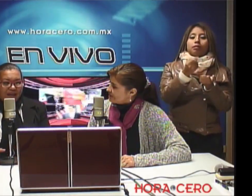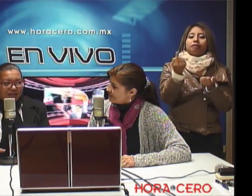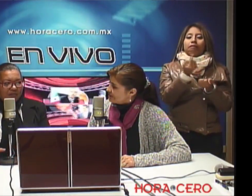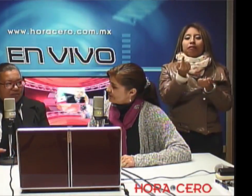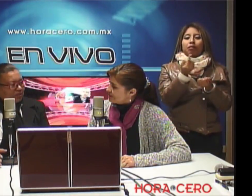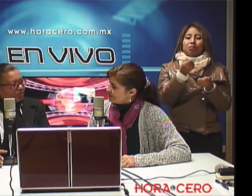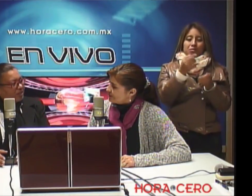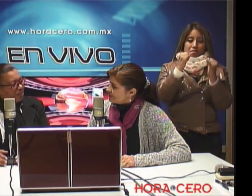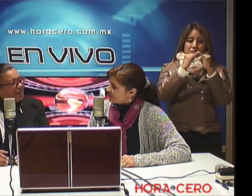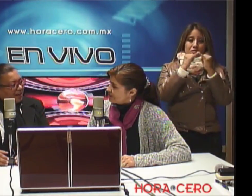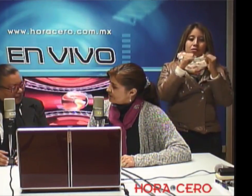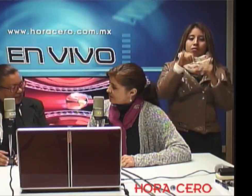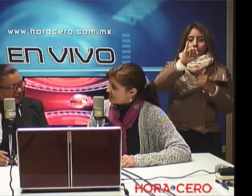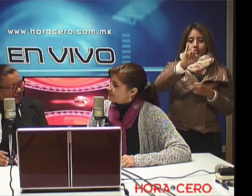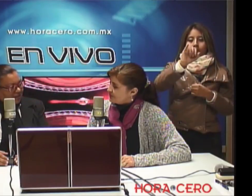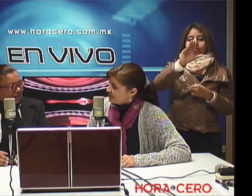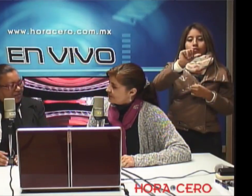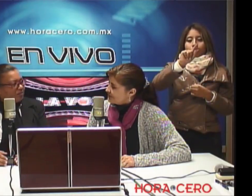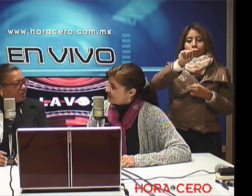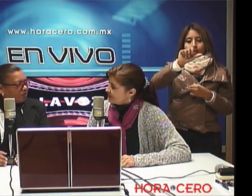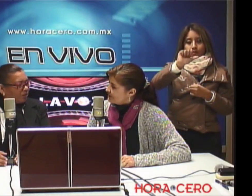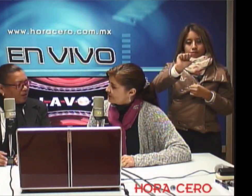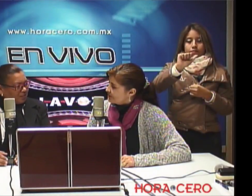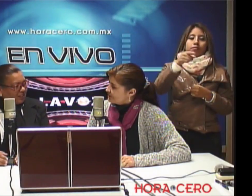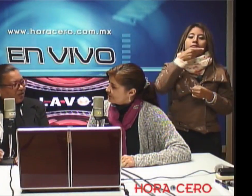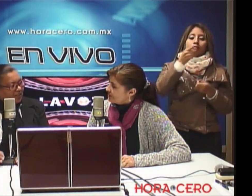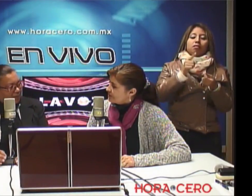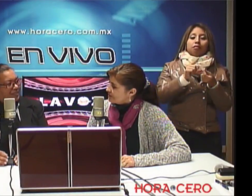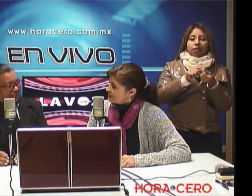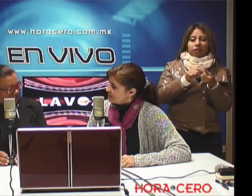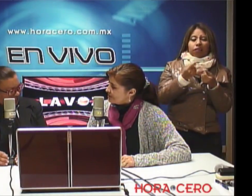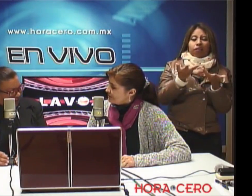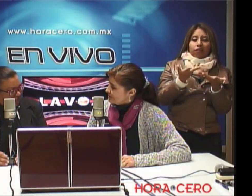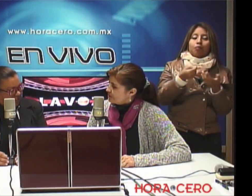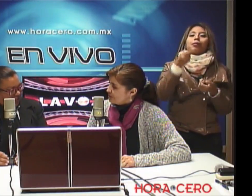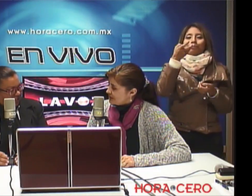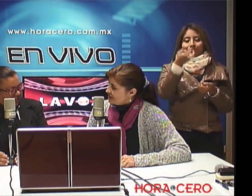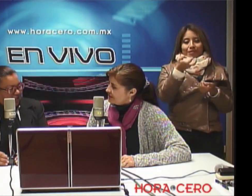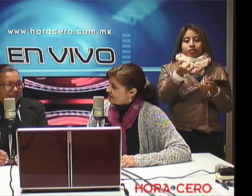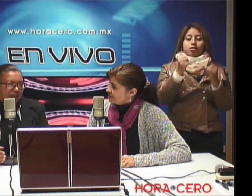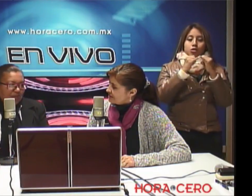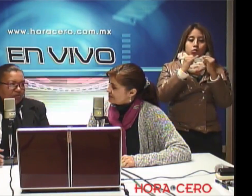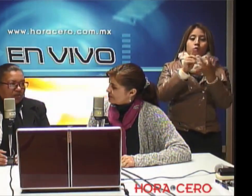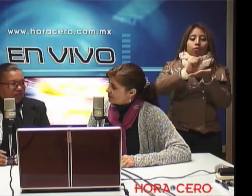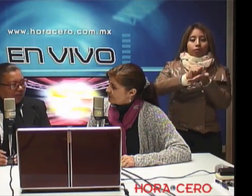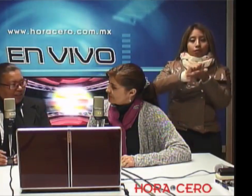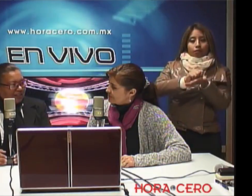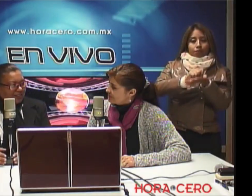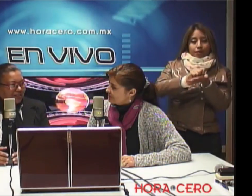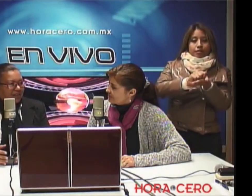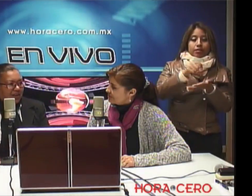es un instituto que llama ICATA, es un instituto de capacitación en terapias alternativas. Muy bien. Tenemos